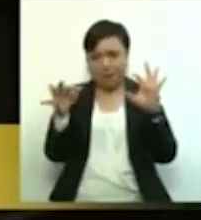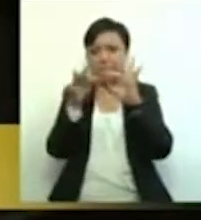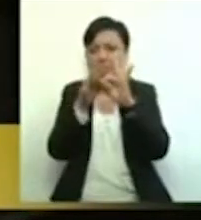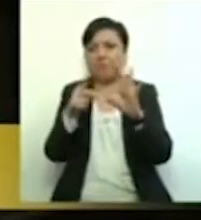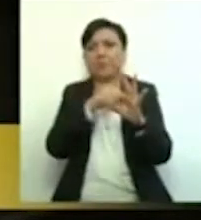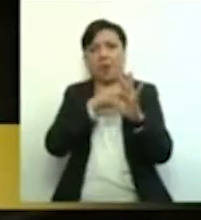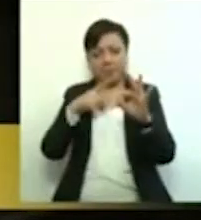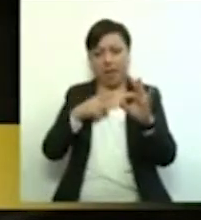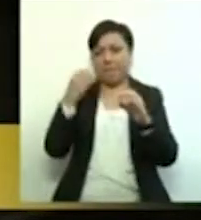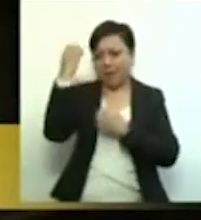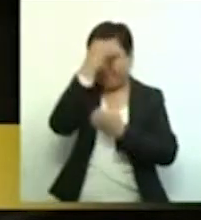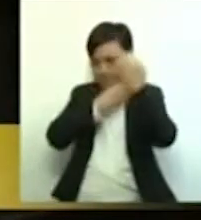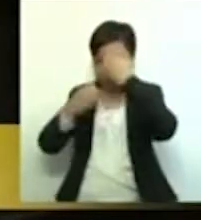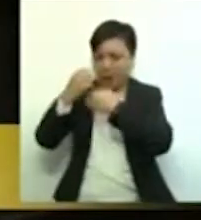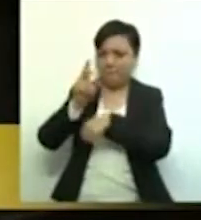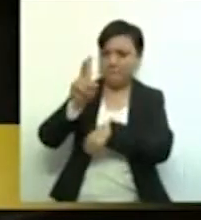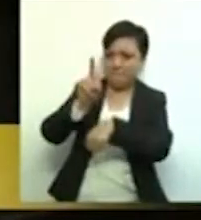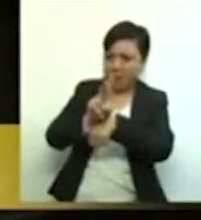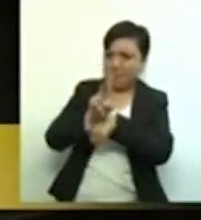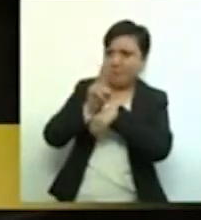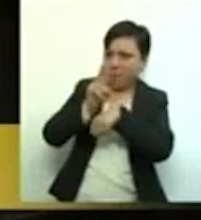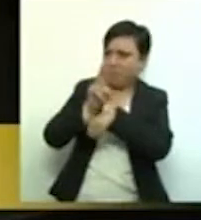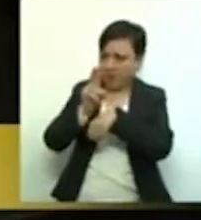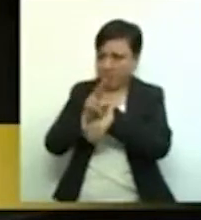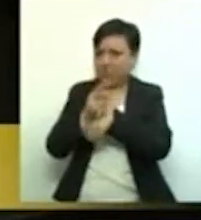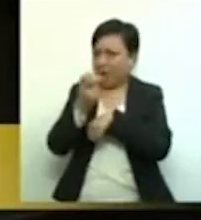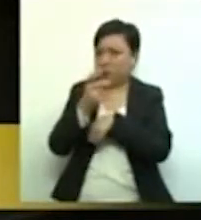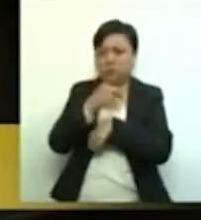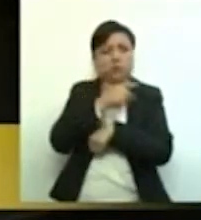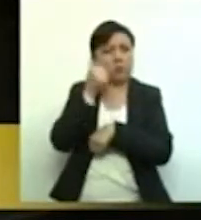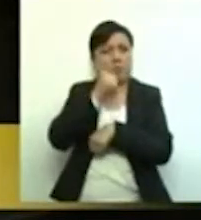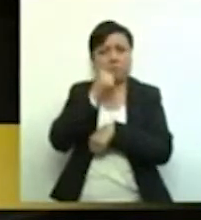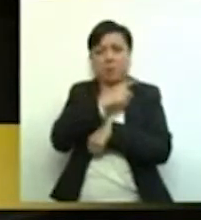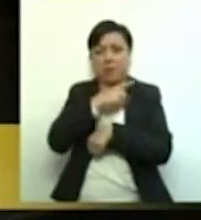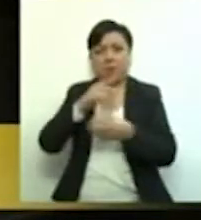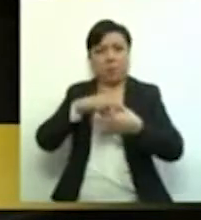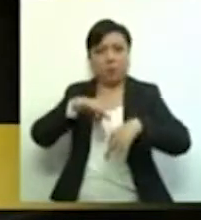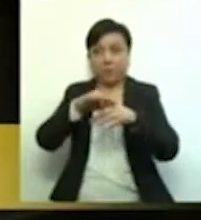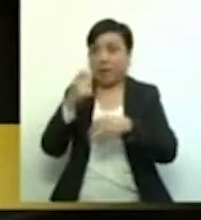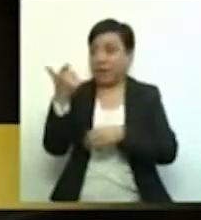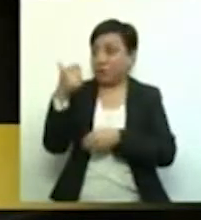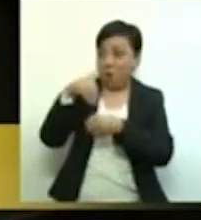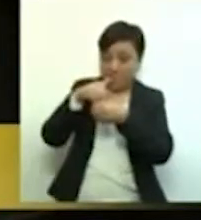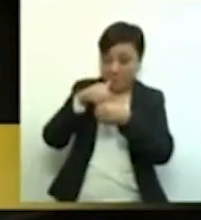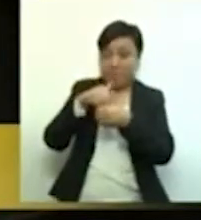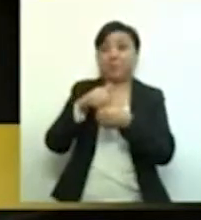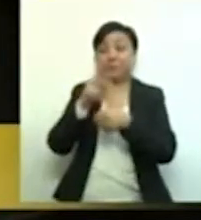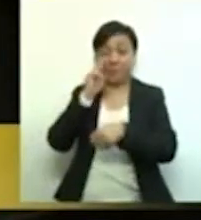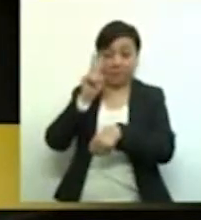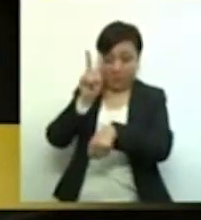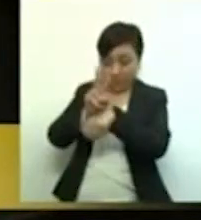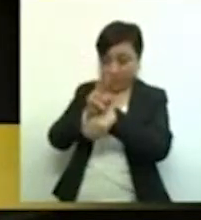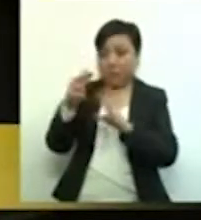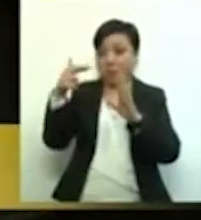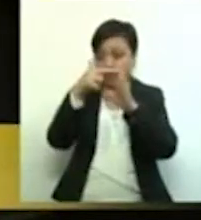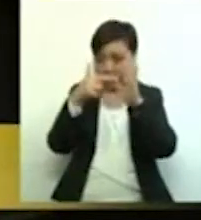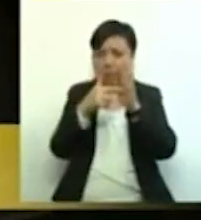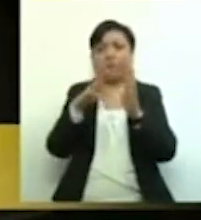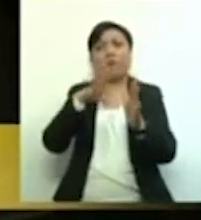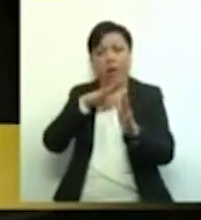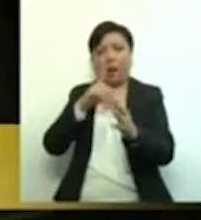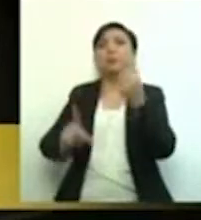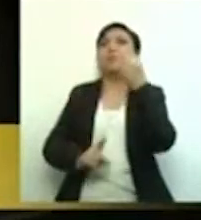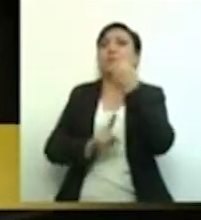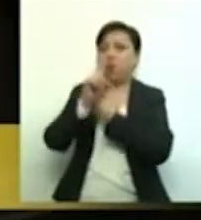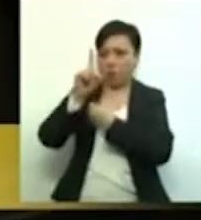fueron creados y si éstos se están utilizando de manera adecuada. Gracias a estos mecanismos de vigilancia se han detectado problemas